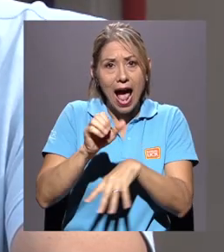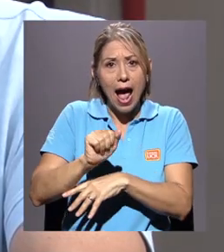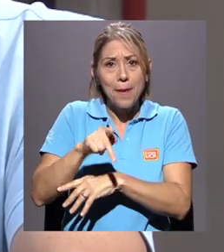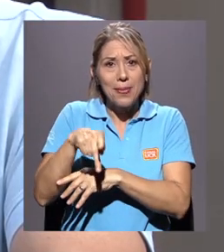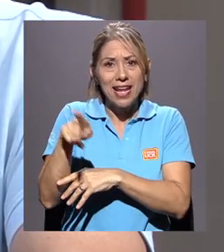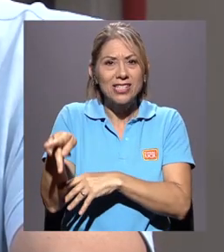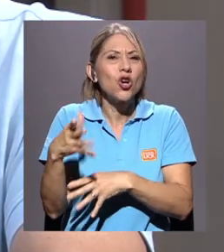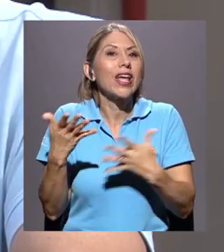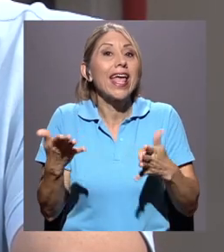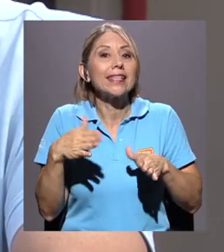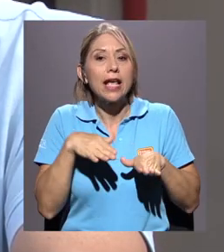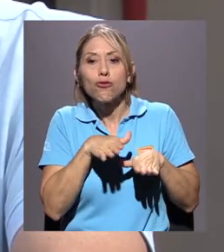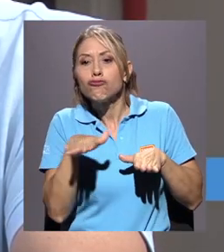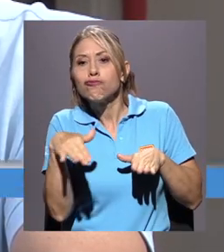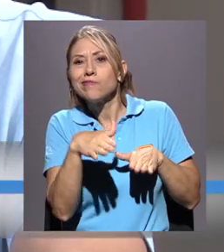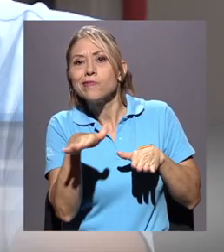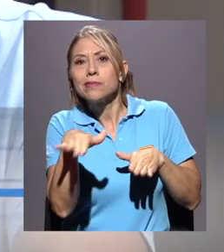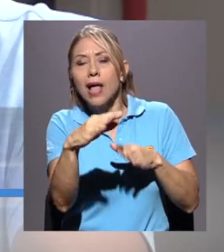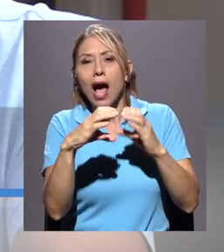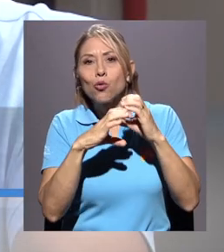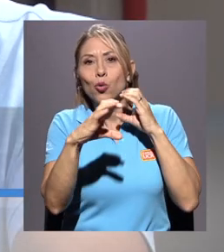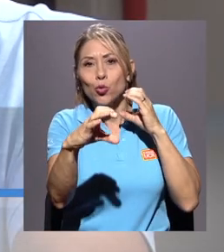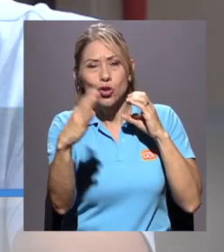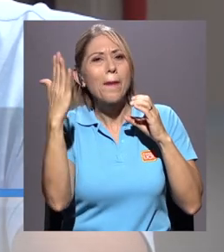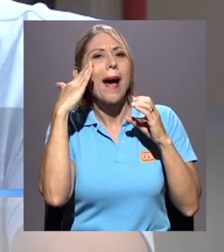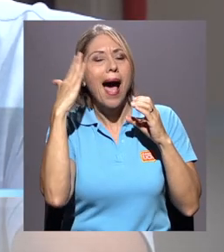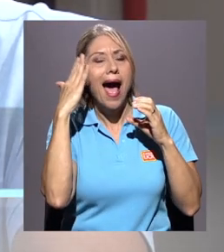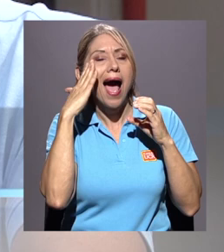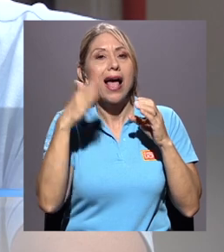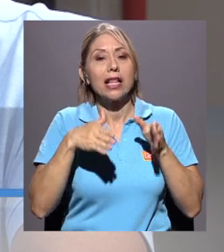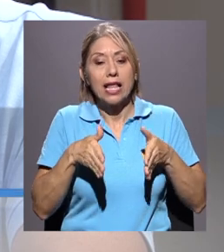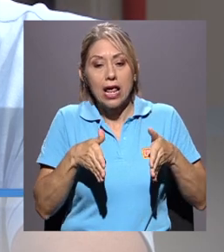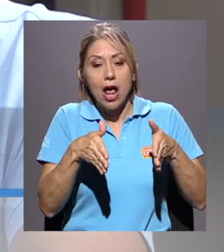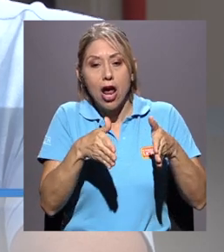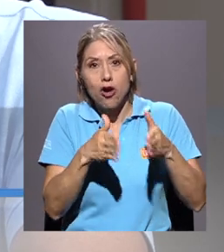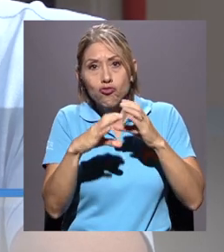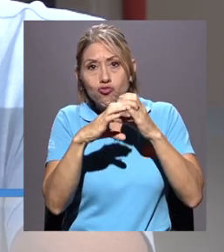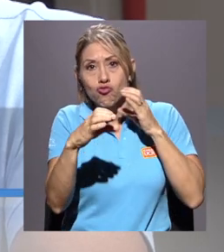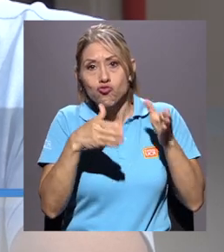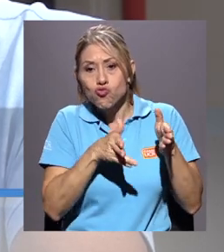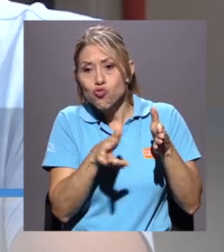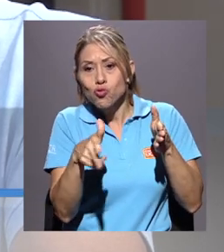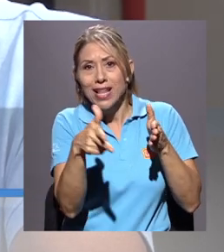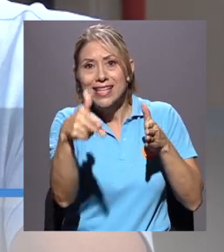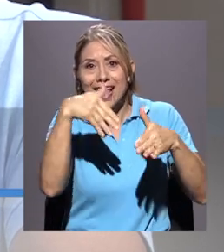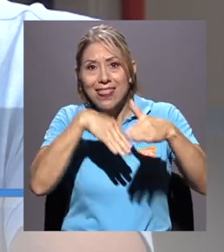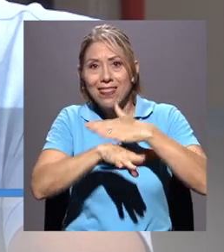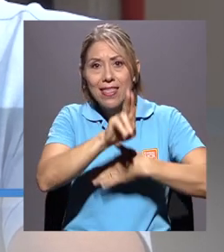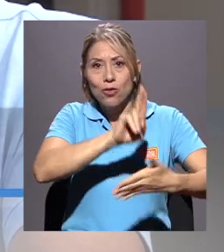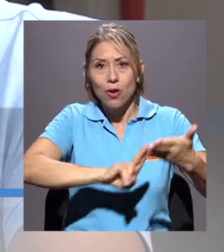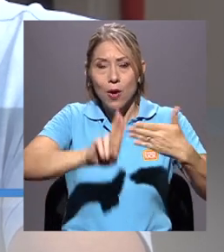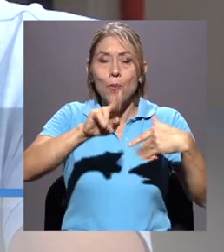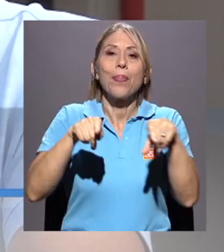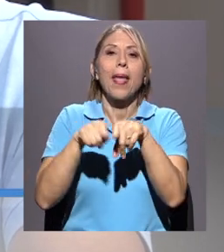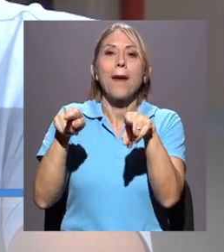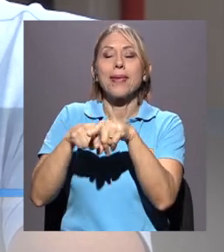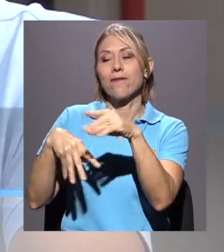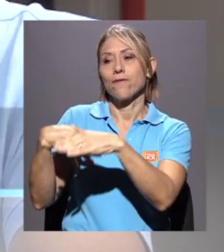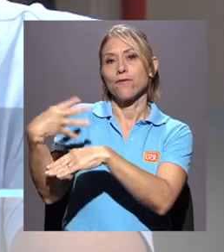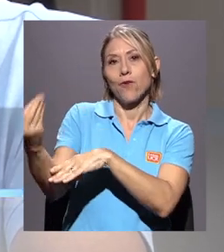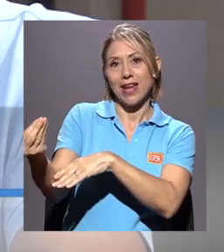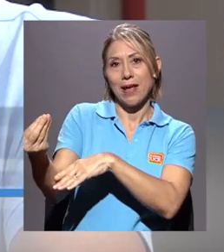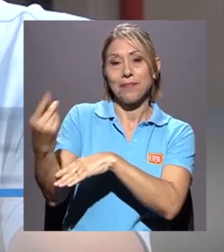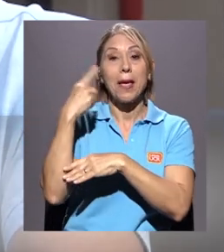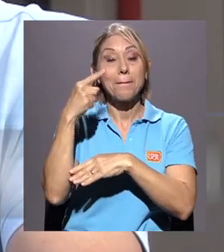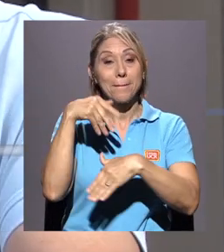autobús. Vamos a tener información de las rutas internas y las rutas externas. Para las rutas internas vamos a poder darle una